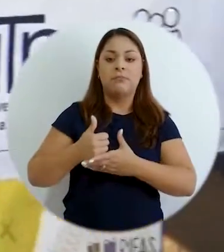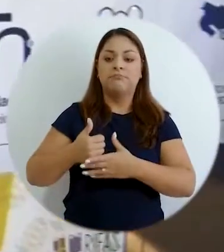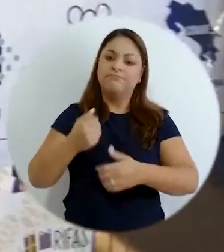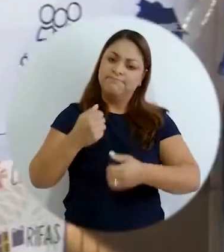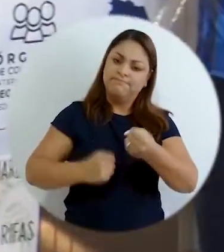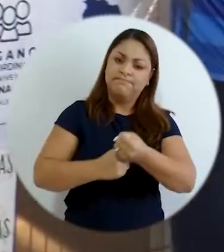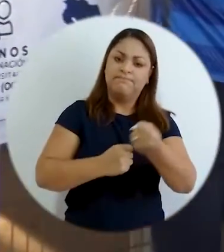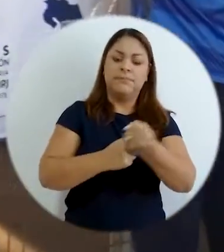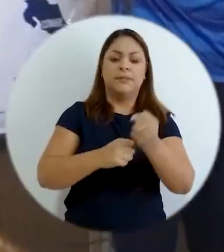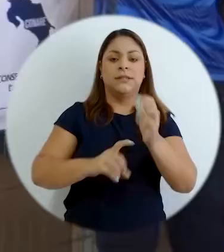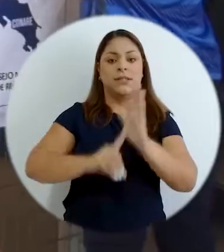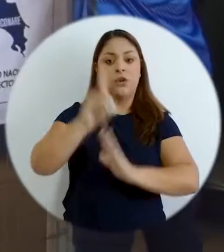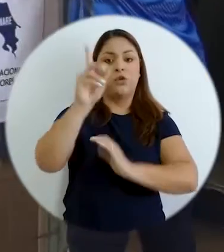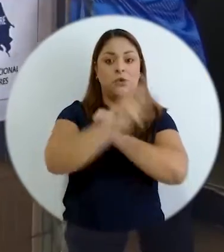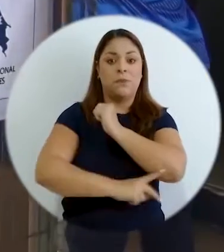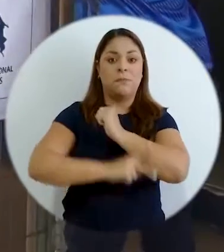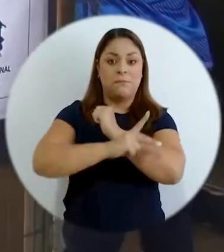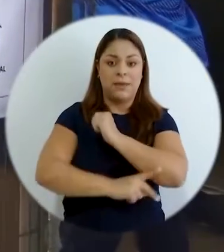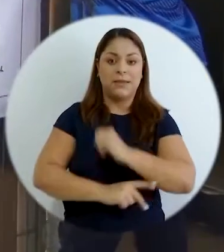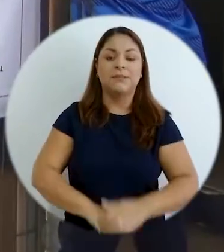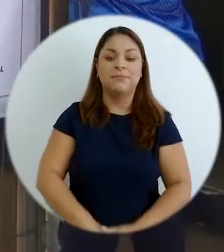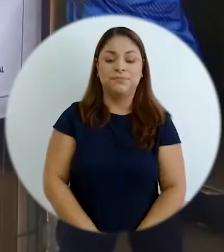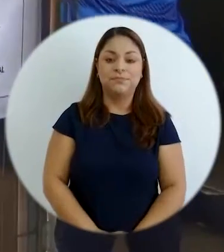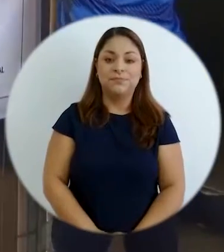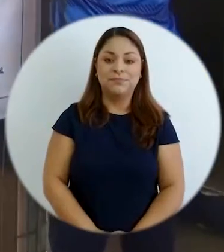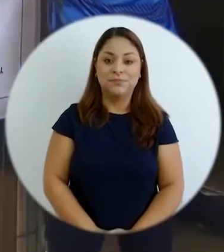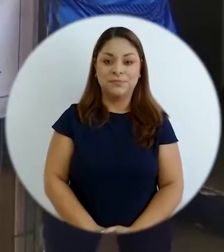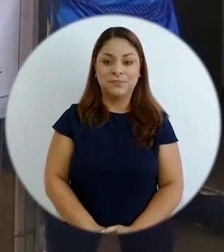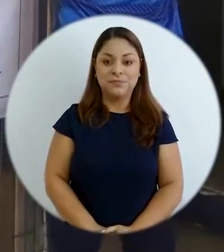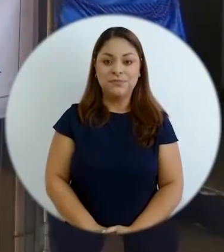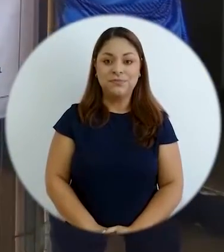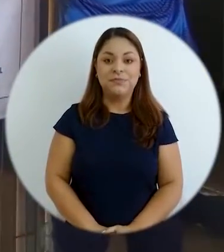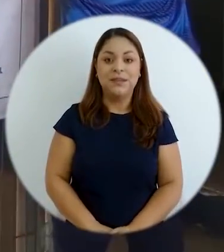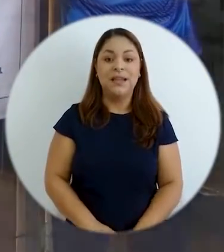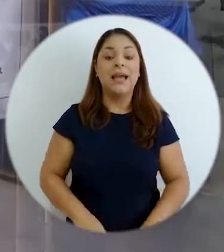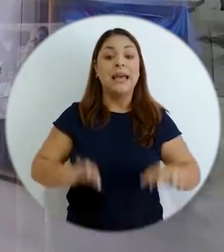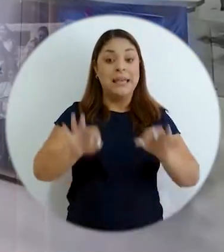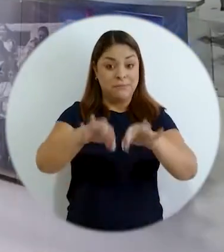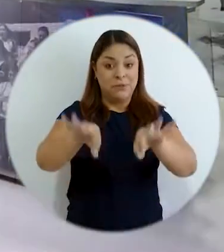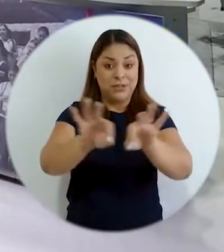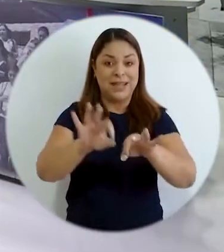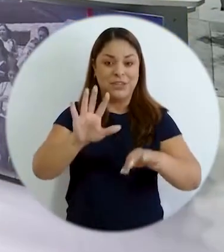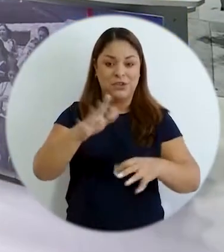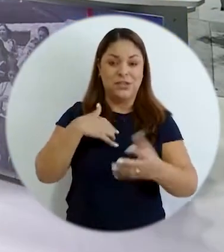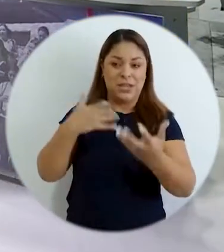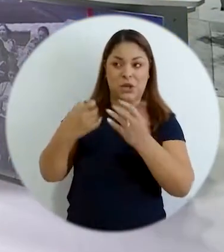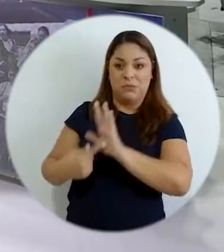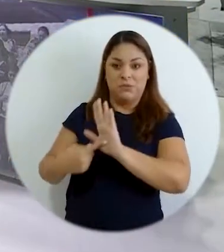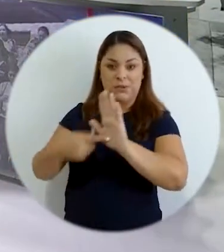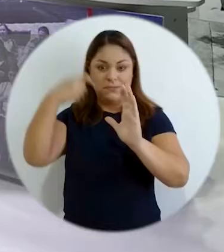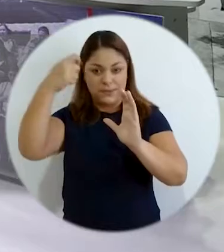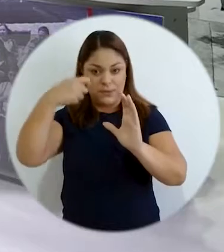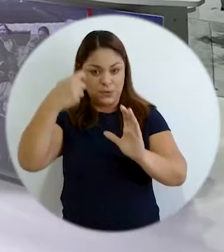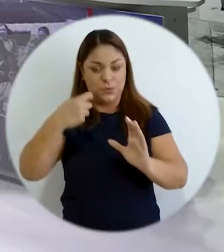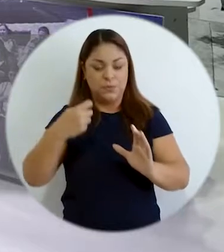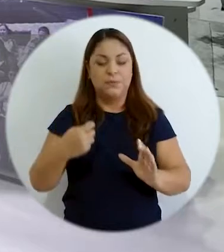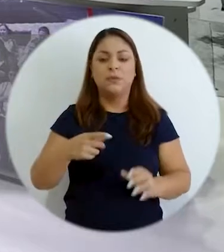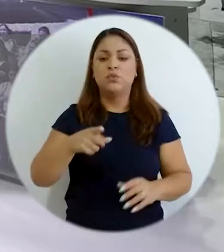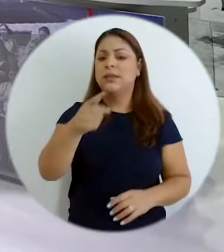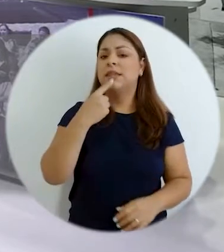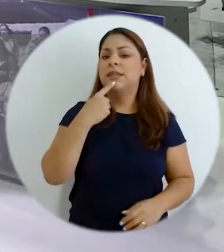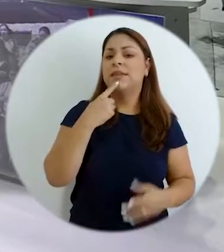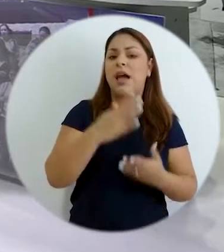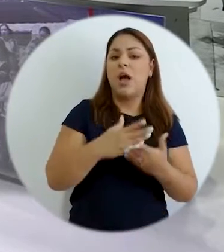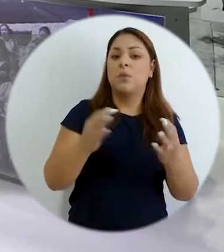ayudar a contribuir al desarrollo del país. Importante, solo porque lo quiero ligar con el video, usted